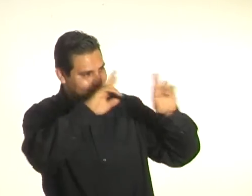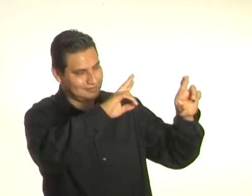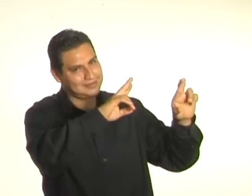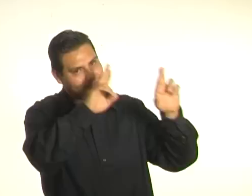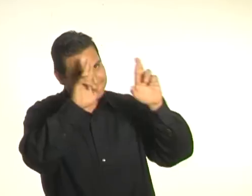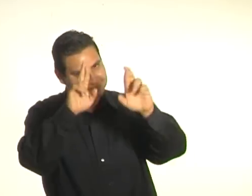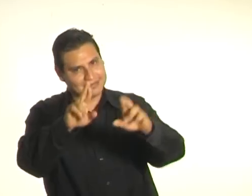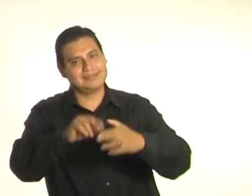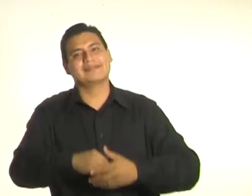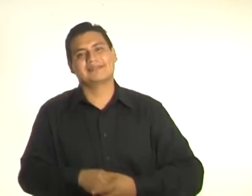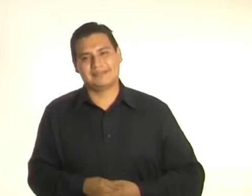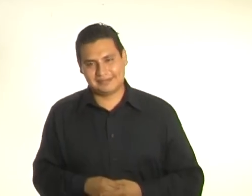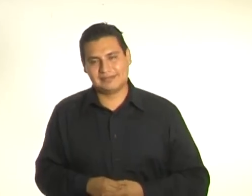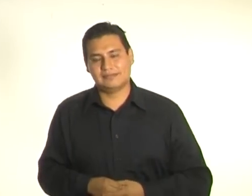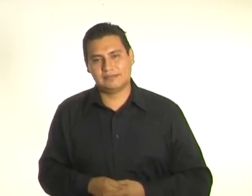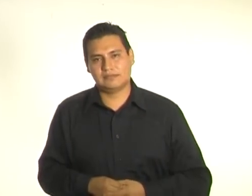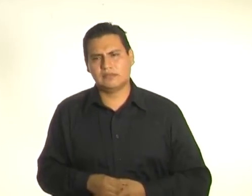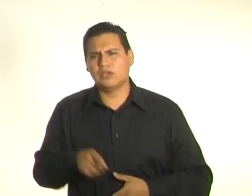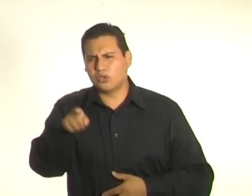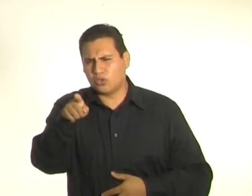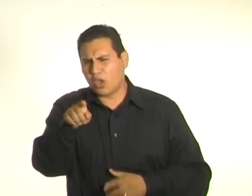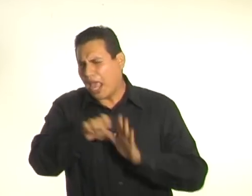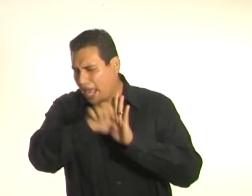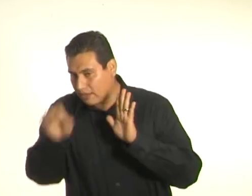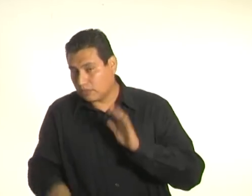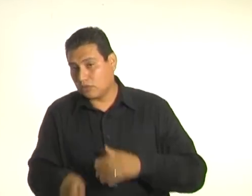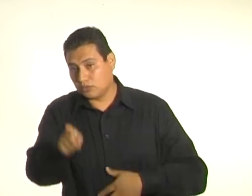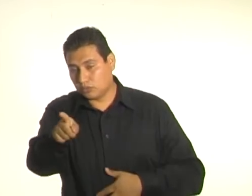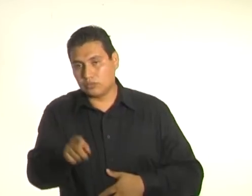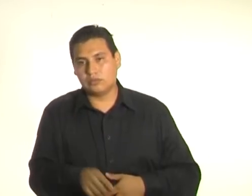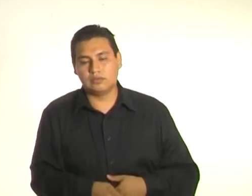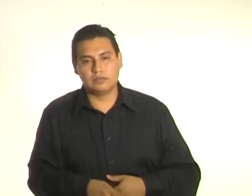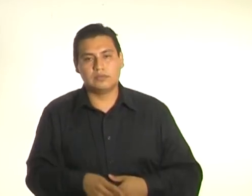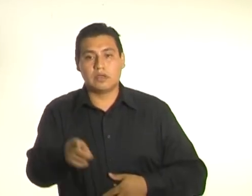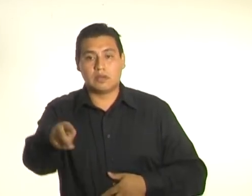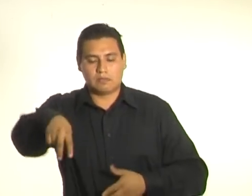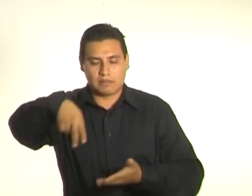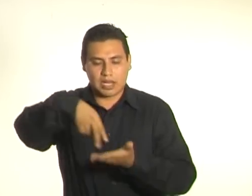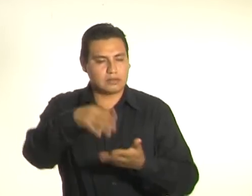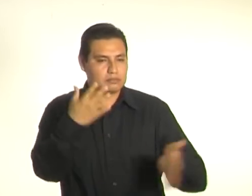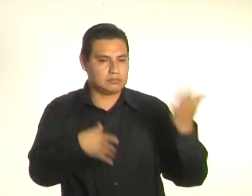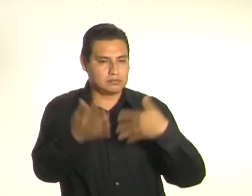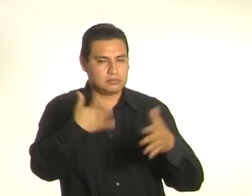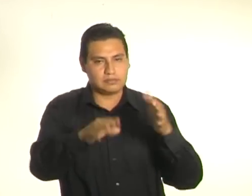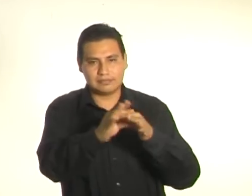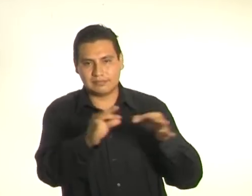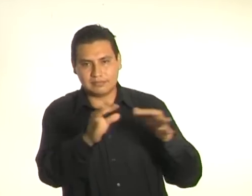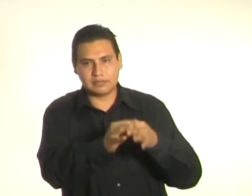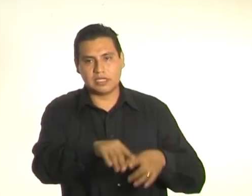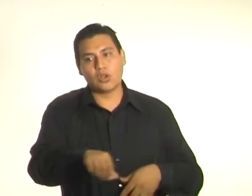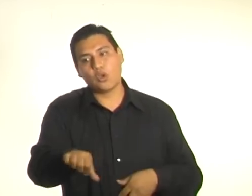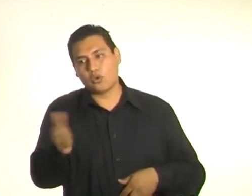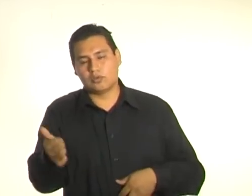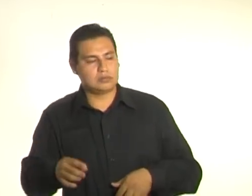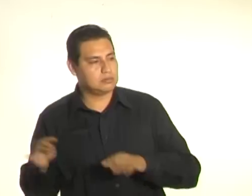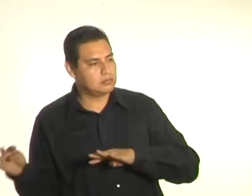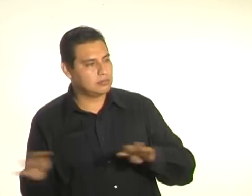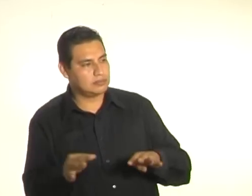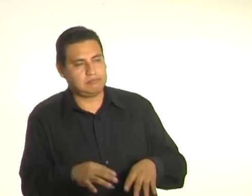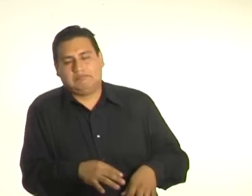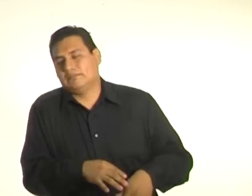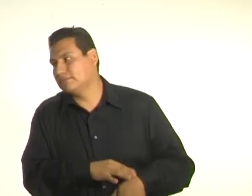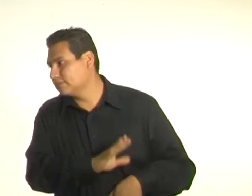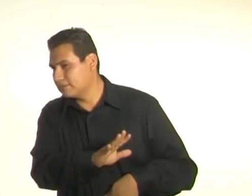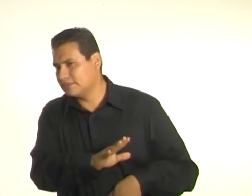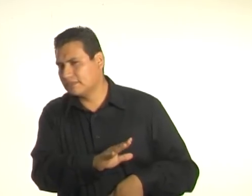si no nos prestan atención. Entonces, yo les quiero recomendar mucho que seamos respetuosos, que